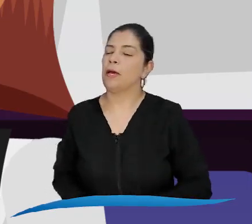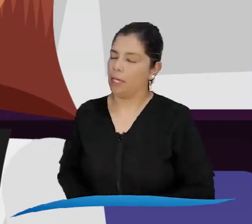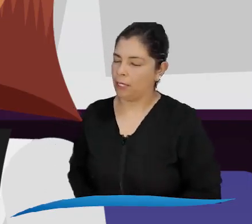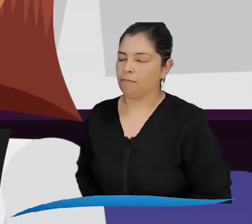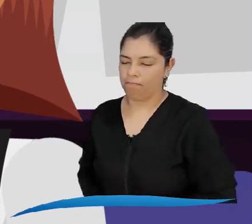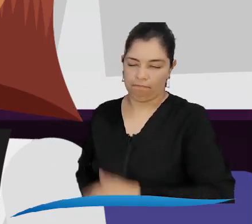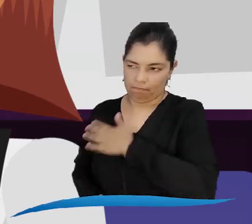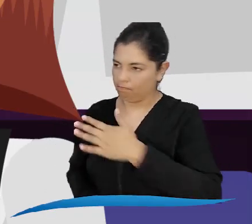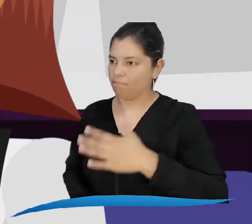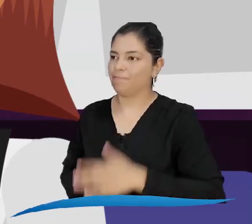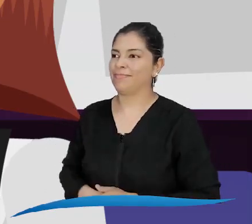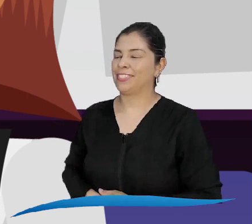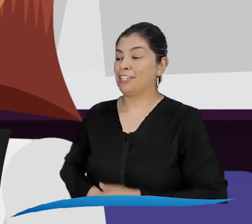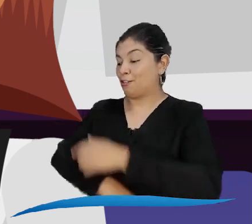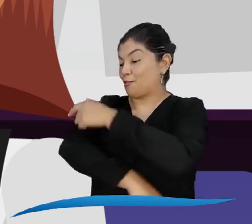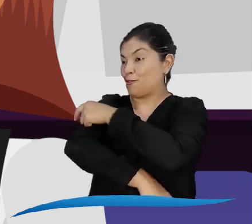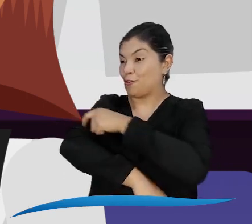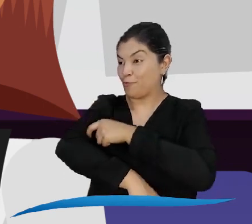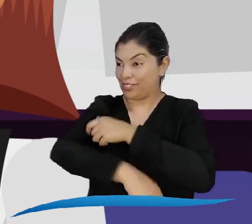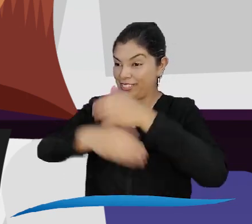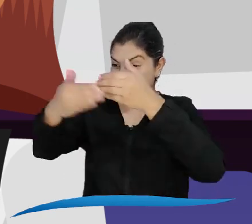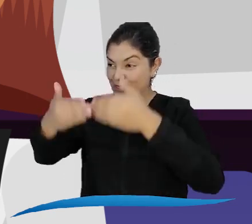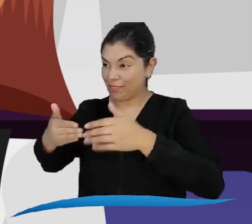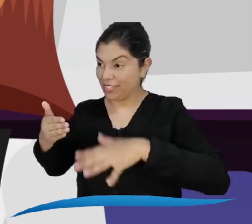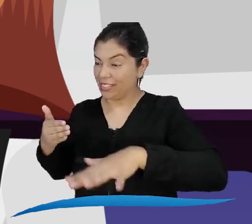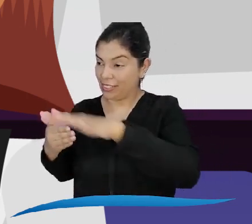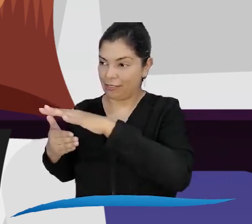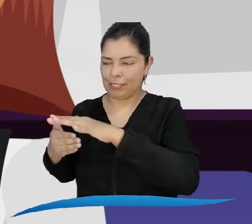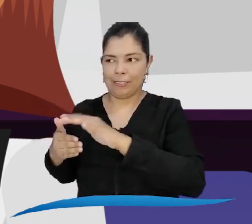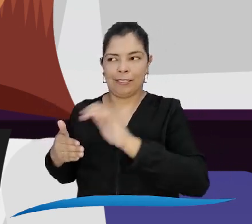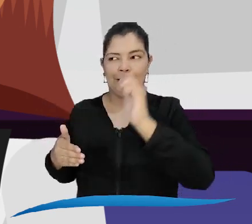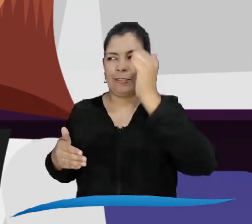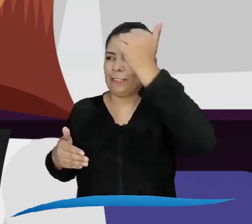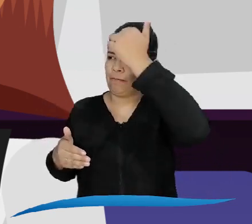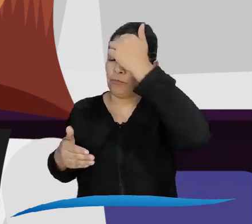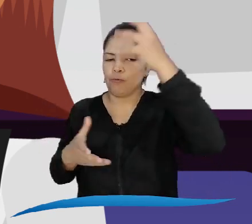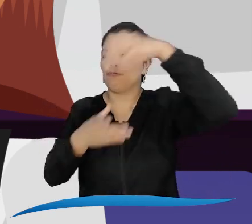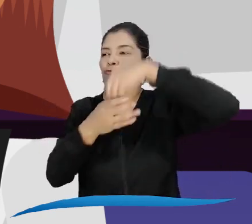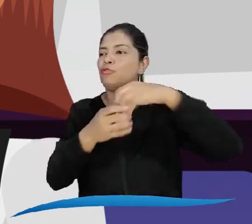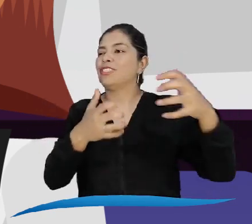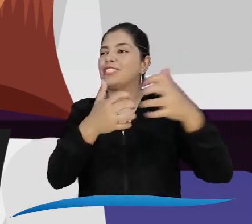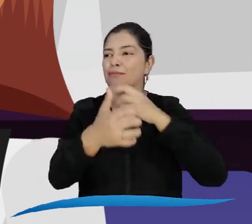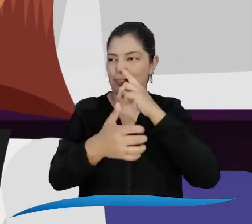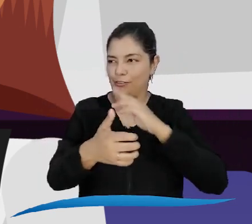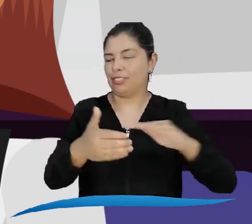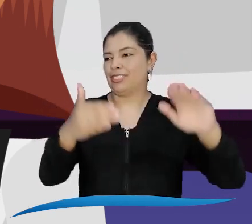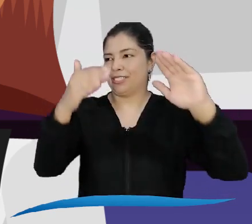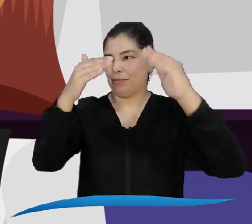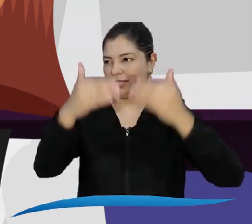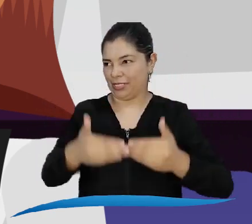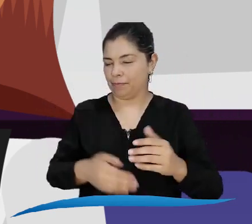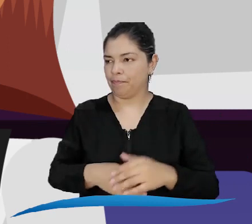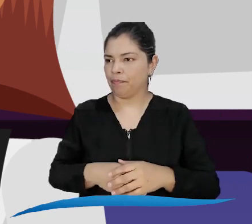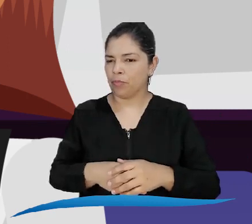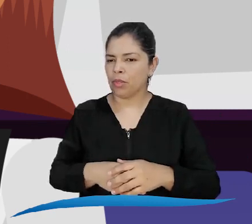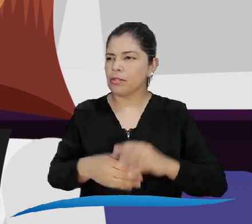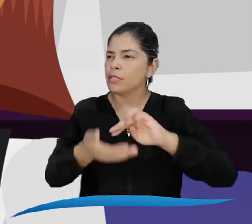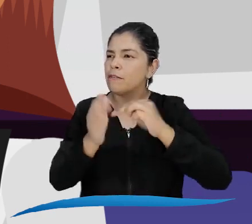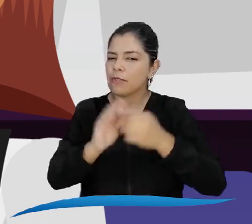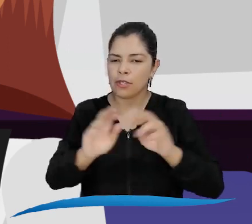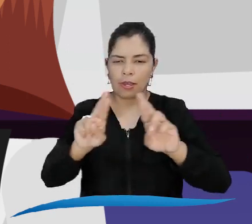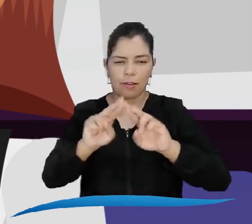Claro que sí, el Comité Territorial de Discapacidad es uno de los componentes fundamentales del Sistema Nacional de